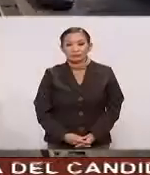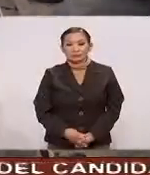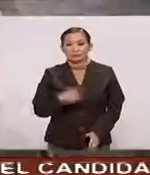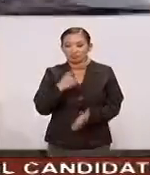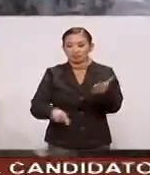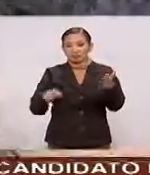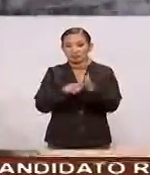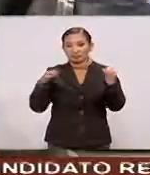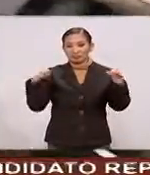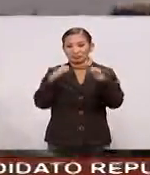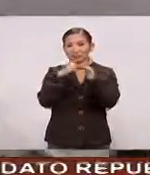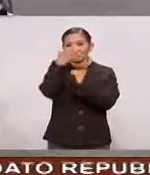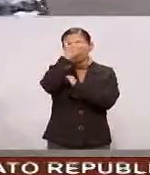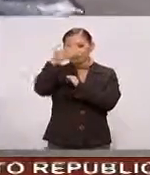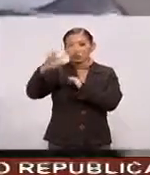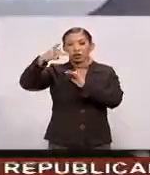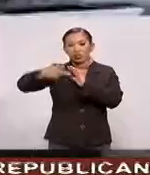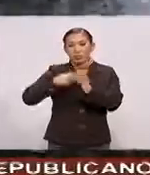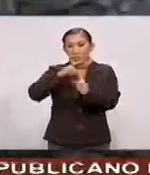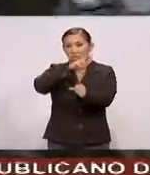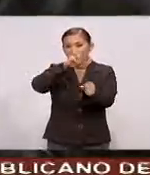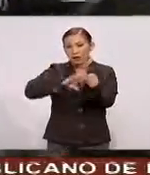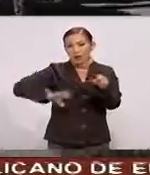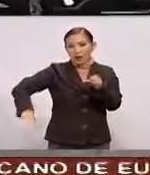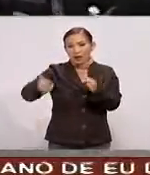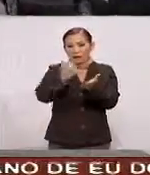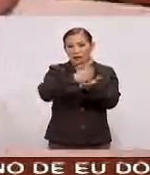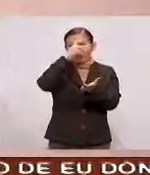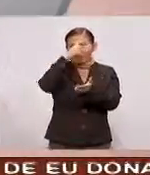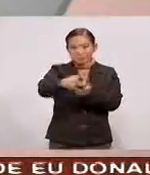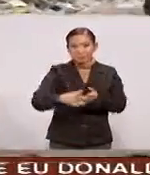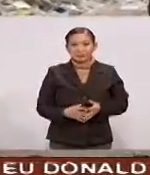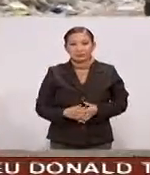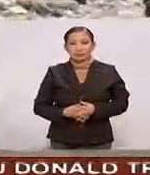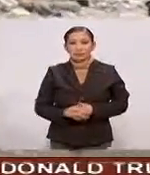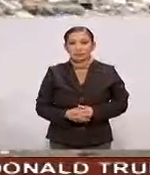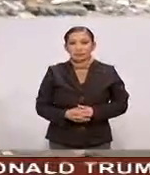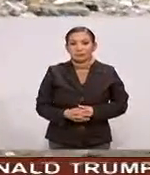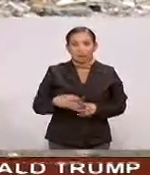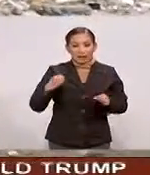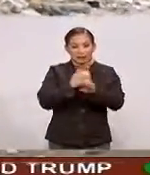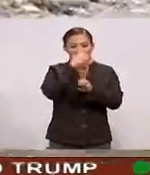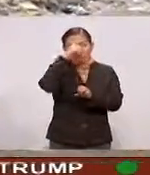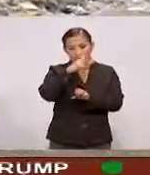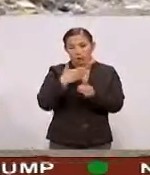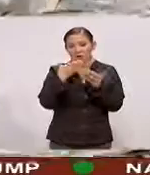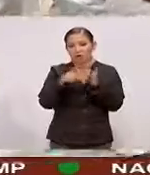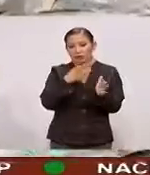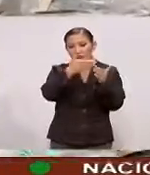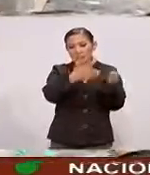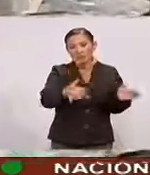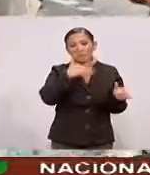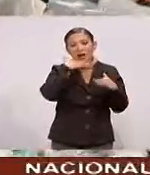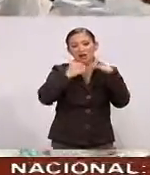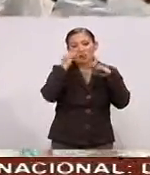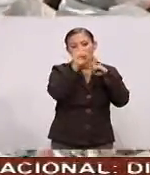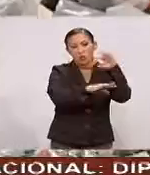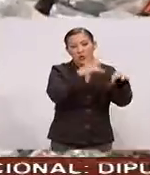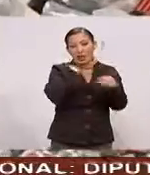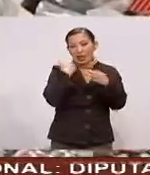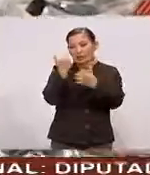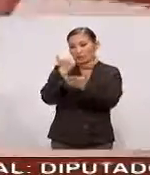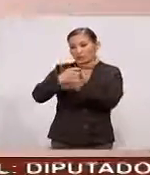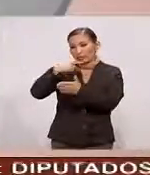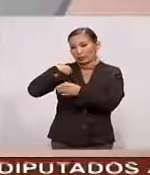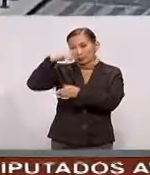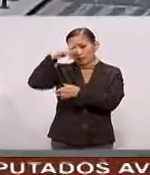Levantan contingencia ambiental Y regresa la normalidad A la capital El Estado de México Reabre depósitos de basura A la Ciudad de